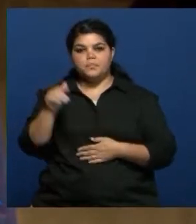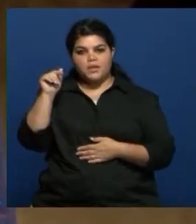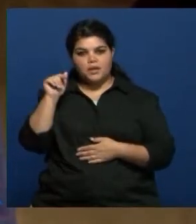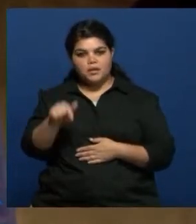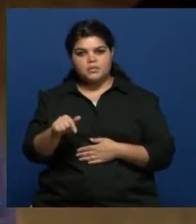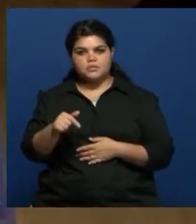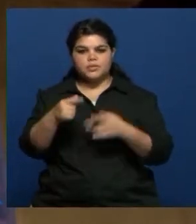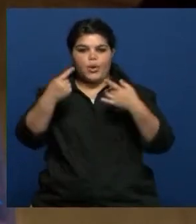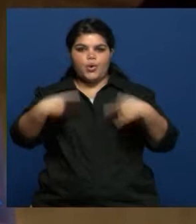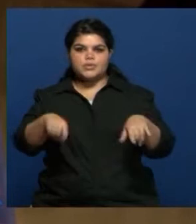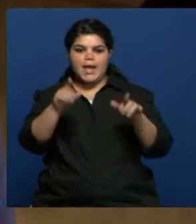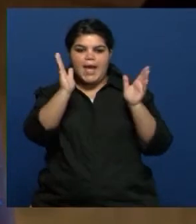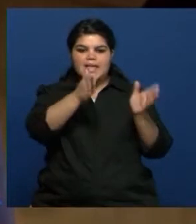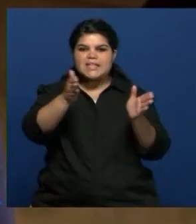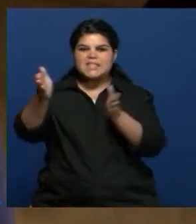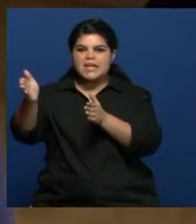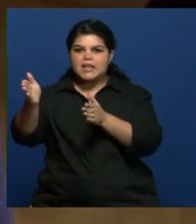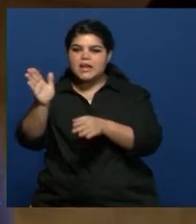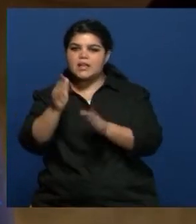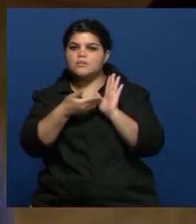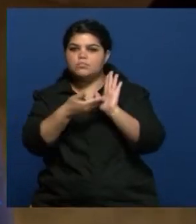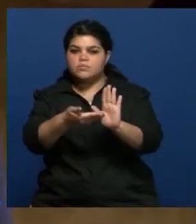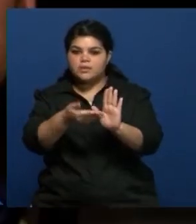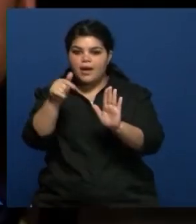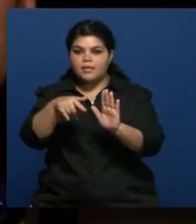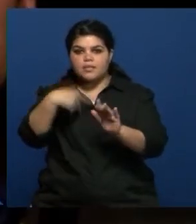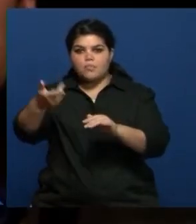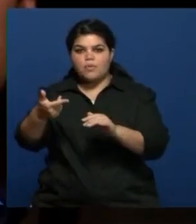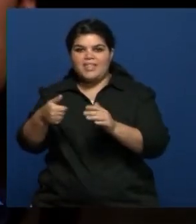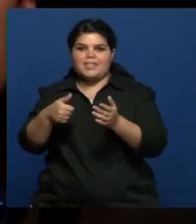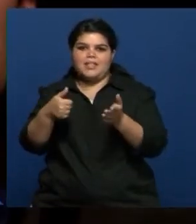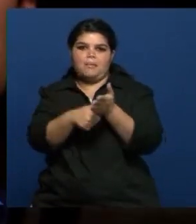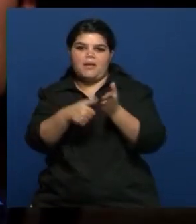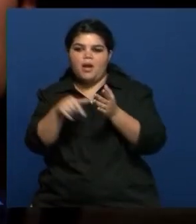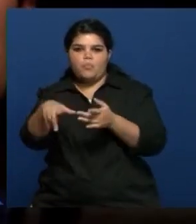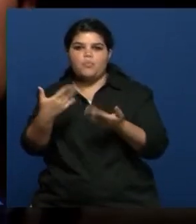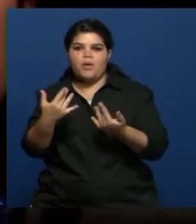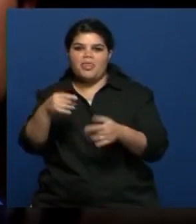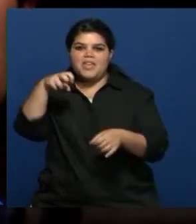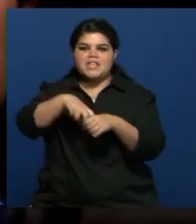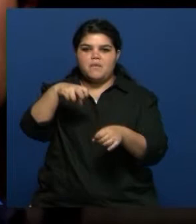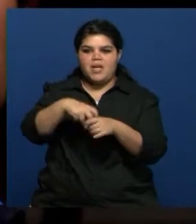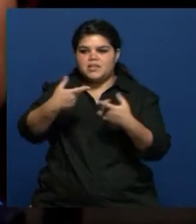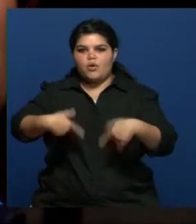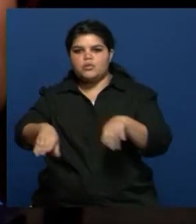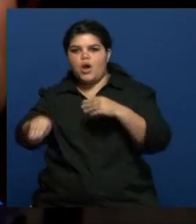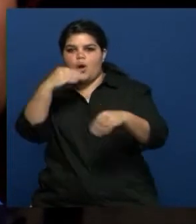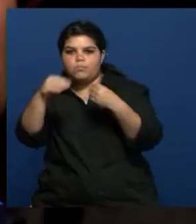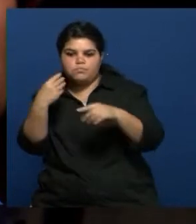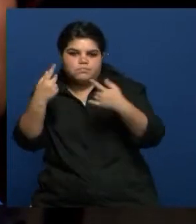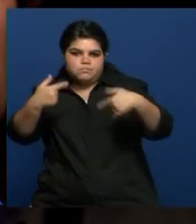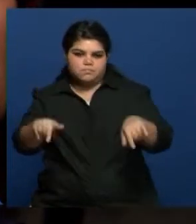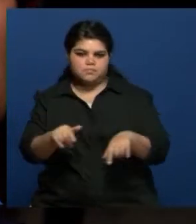cantidad de escenas hacemos un break y ahí también se puede tomar cerveza, consumir, es como otra dinámica. Sí,